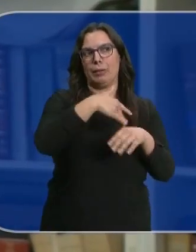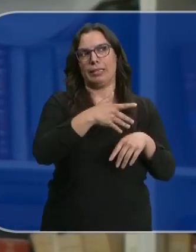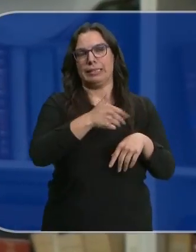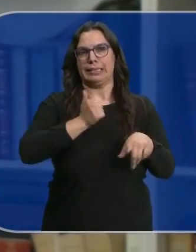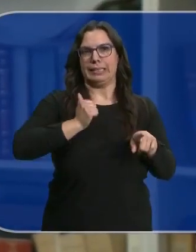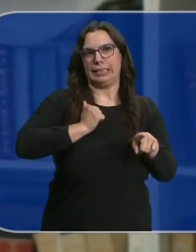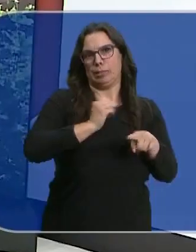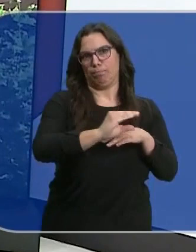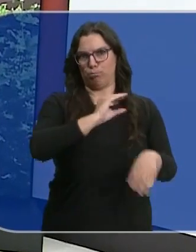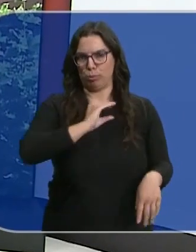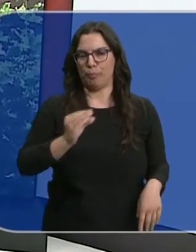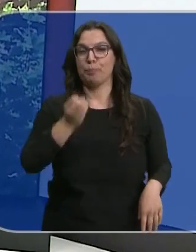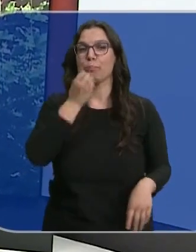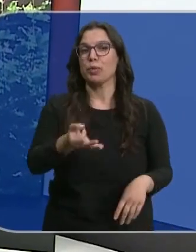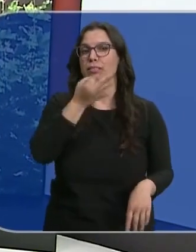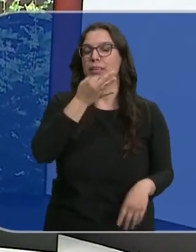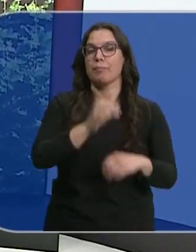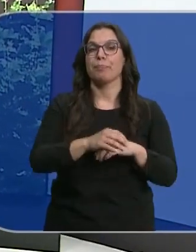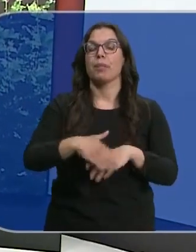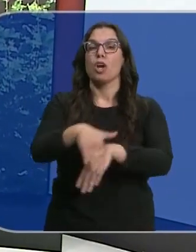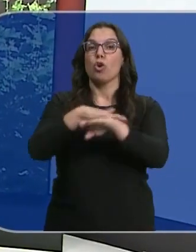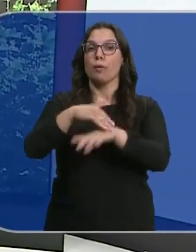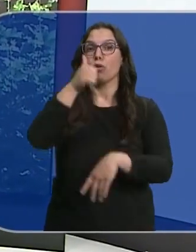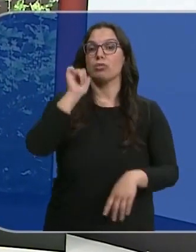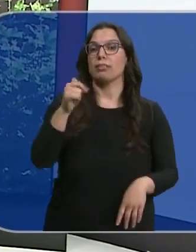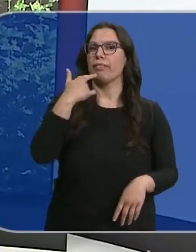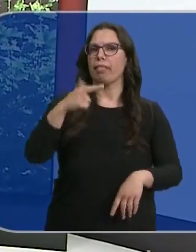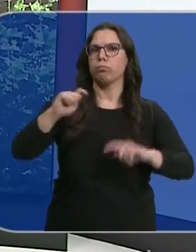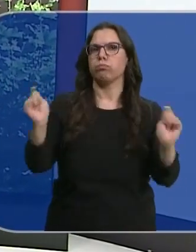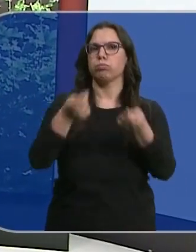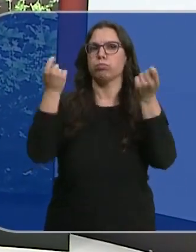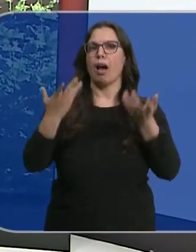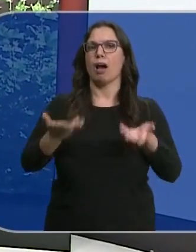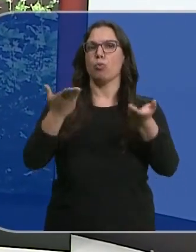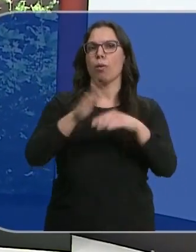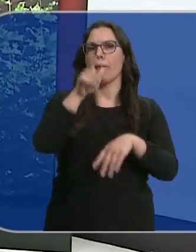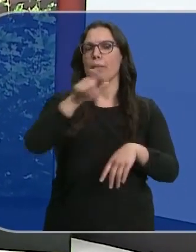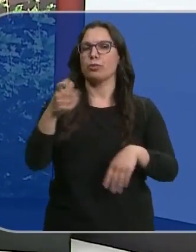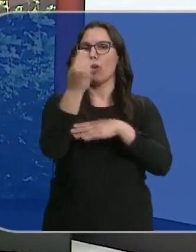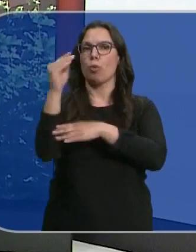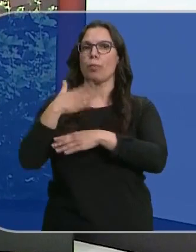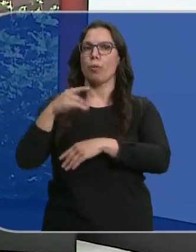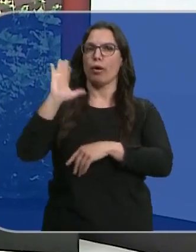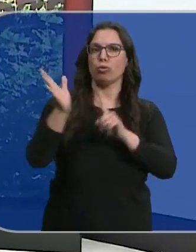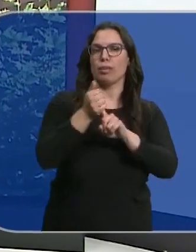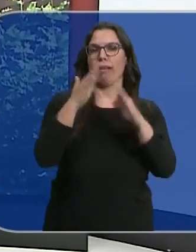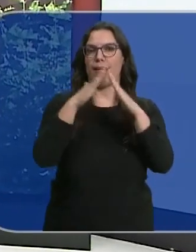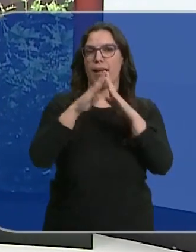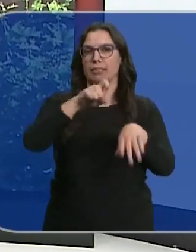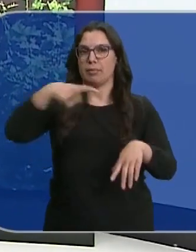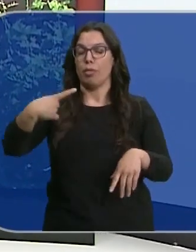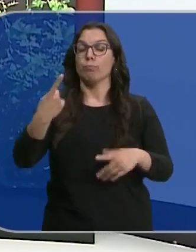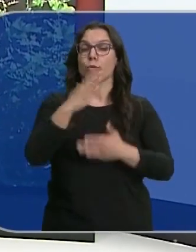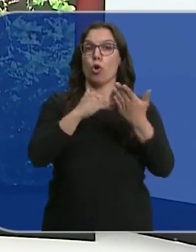ojos. Buenas tardes. El gobierno de Pedro Sánchez ha anunciado ayudas para que los jóvenes accedan a la vivienda. Medidas muy criticadas